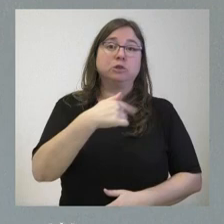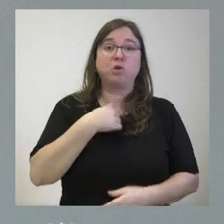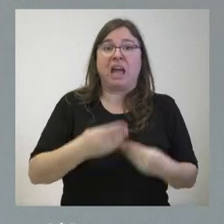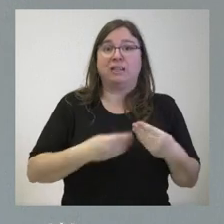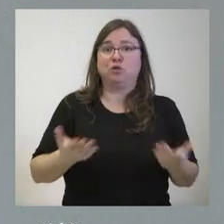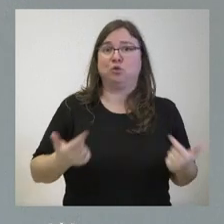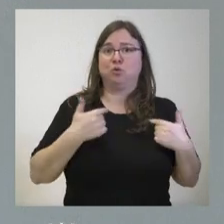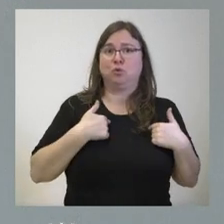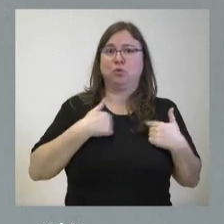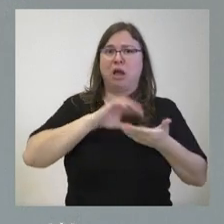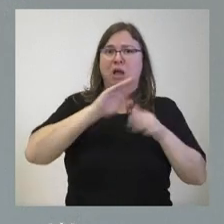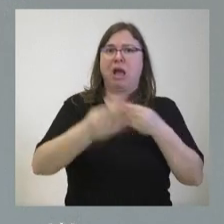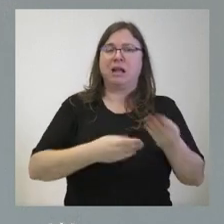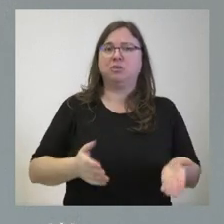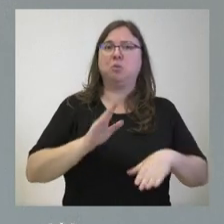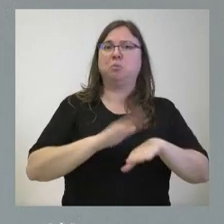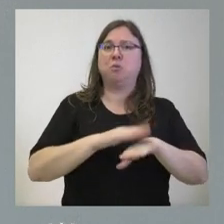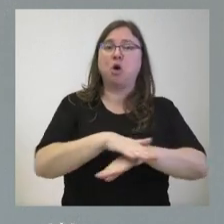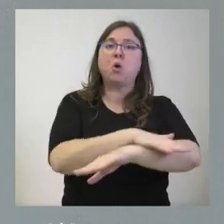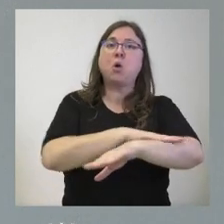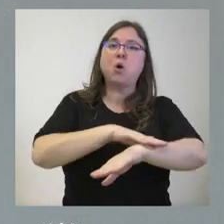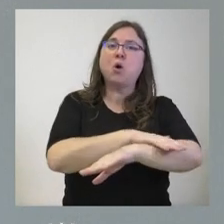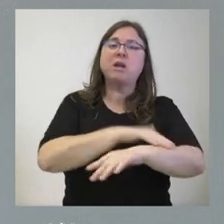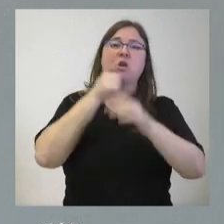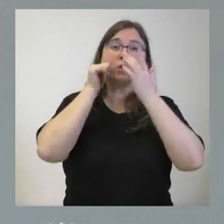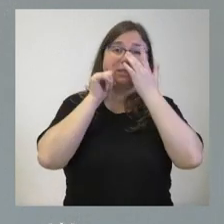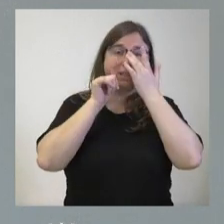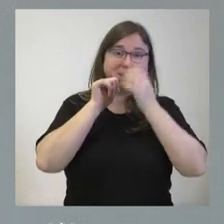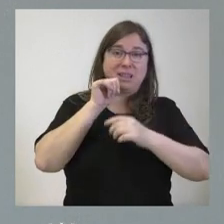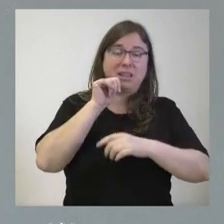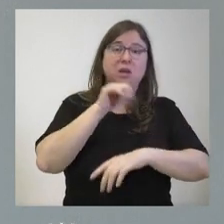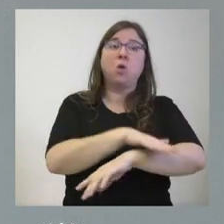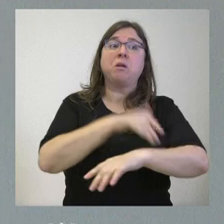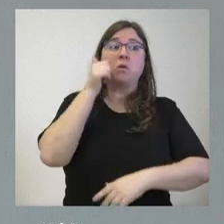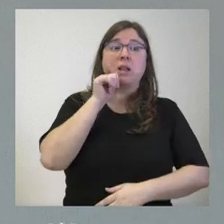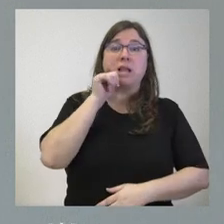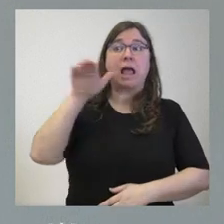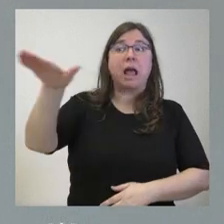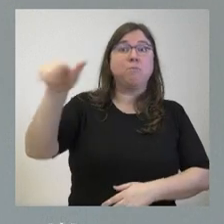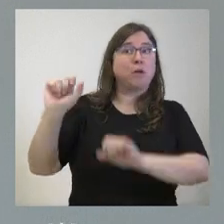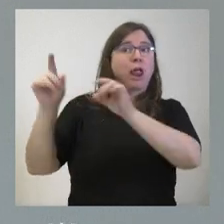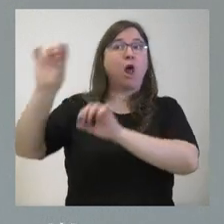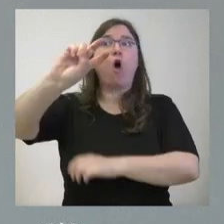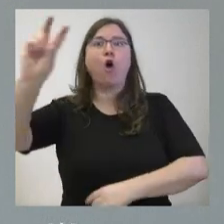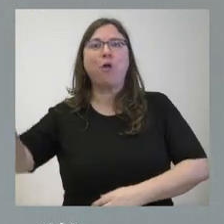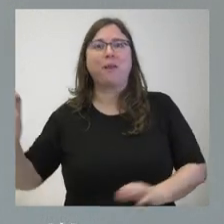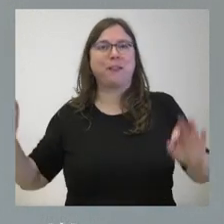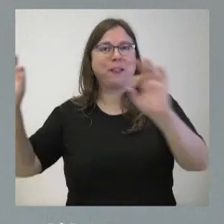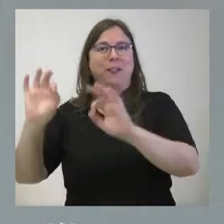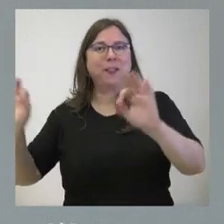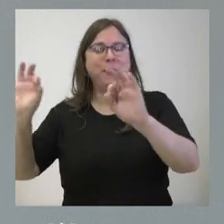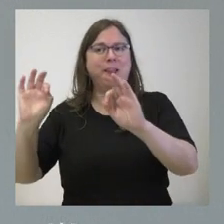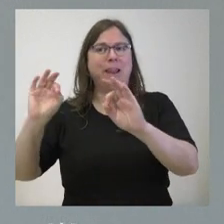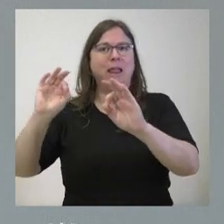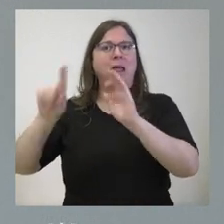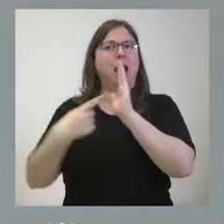desde Castilla y León para que el Gobierno de Pedro Sánchez, que no presenta requerimientos contra otras comunidades autónomas que incumplen